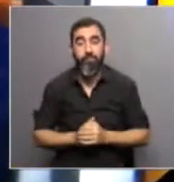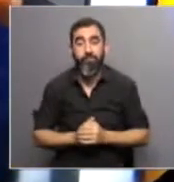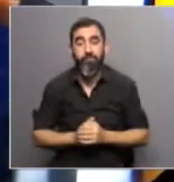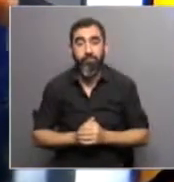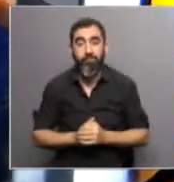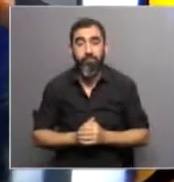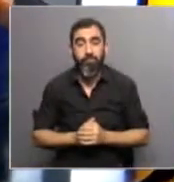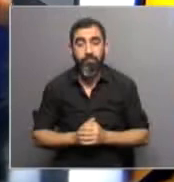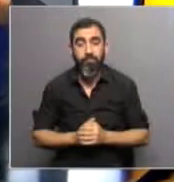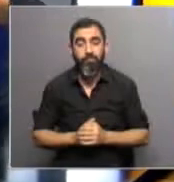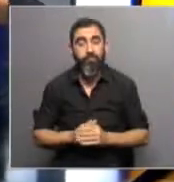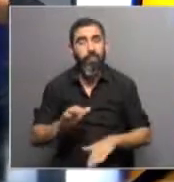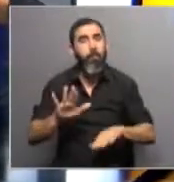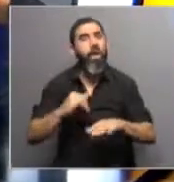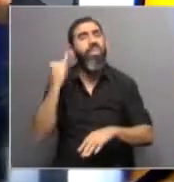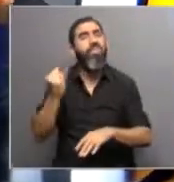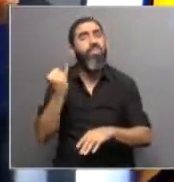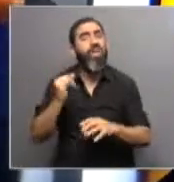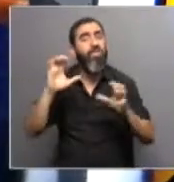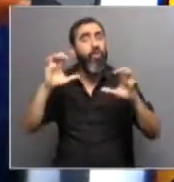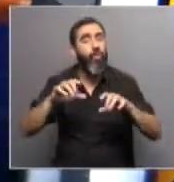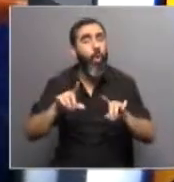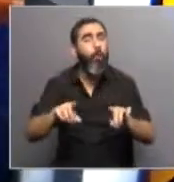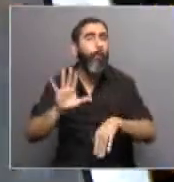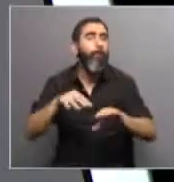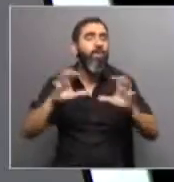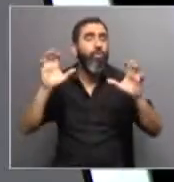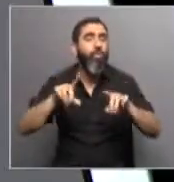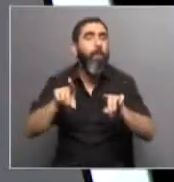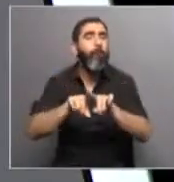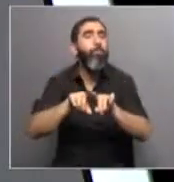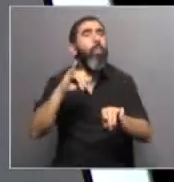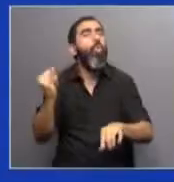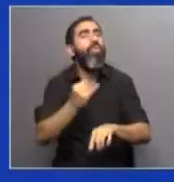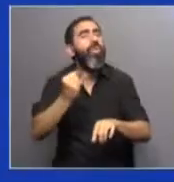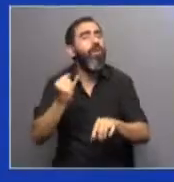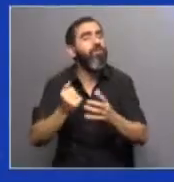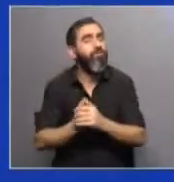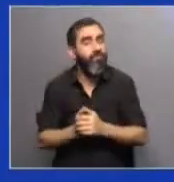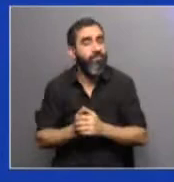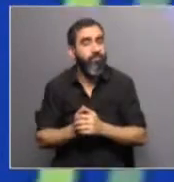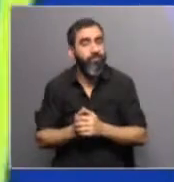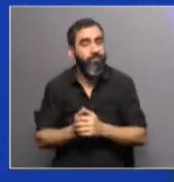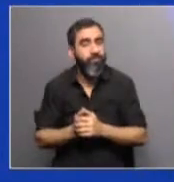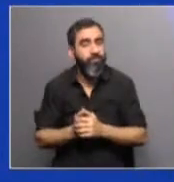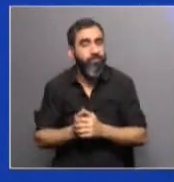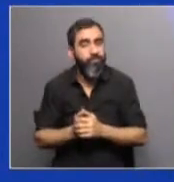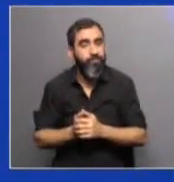¿Hablamos de más días de lluvia o de más lluvia en la misma cantidad? Es más difícil, tal vez, la pregunta. No, pero está bien la pregunta.